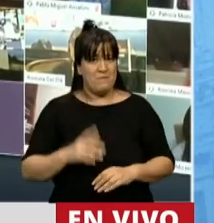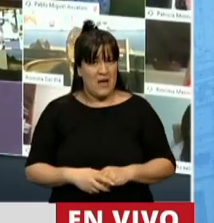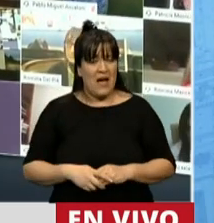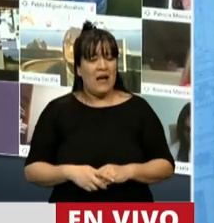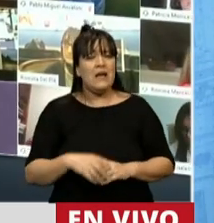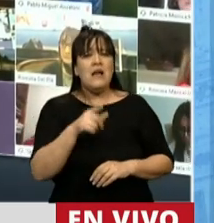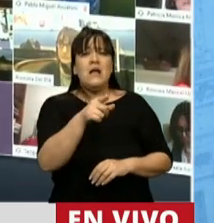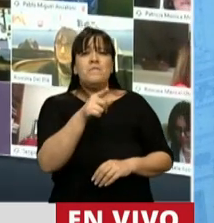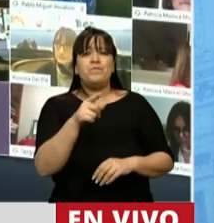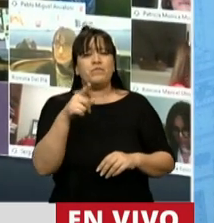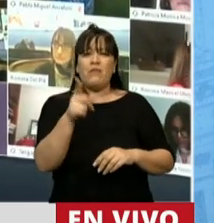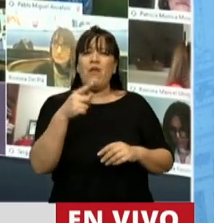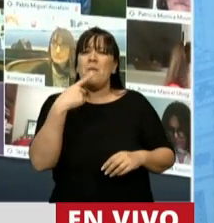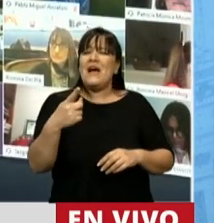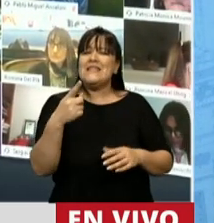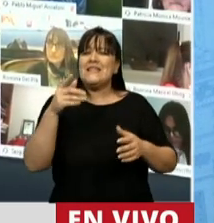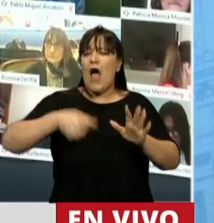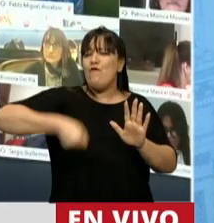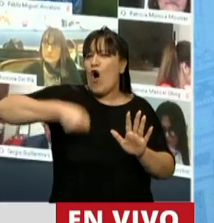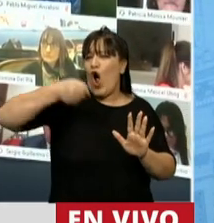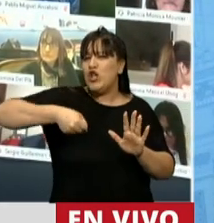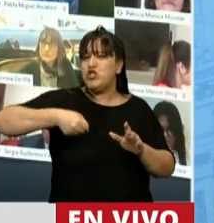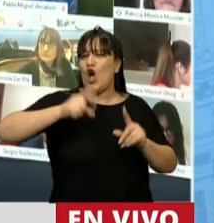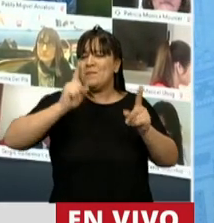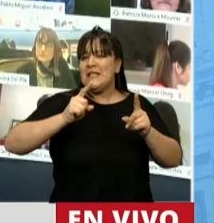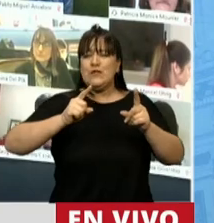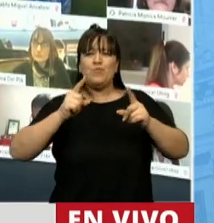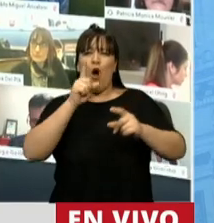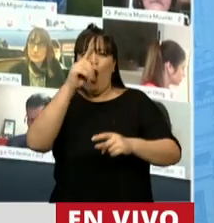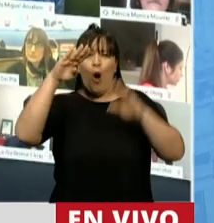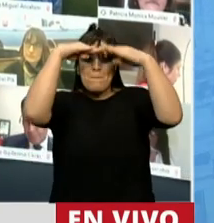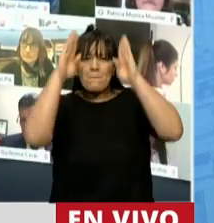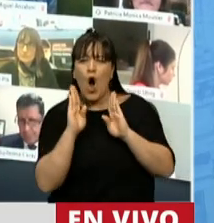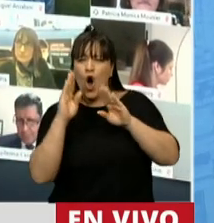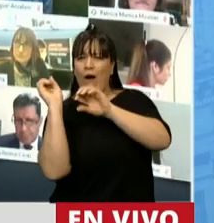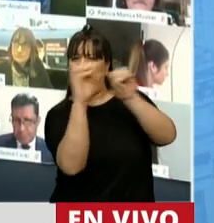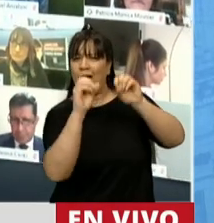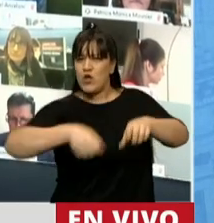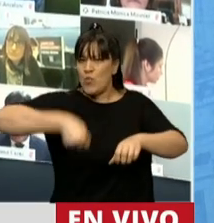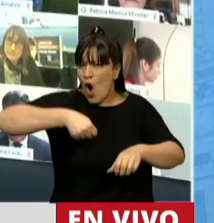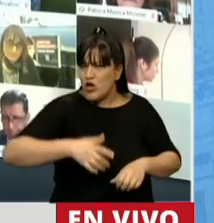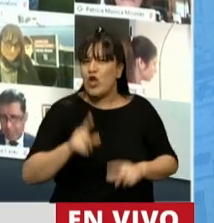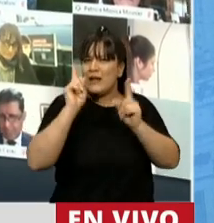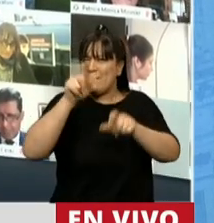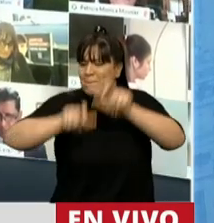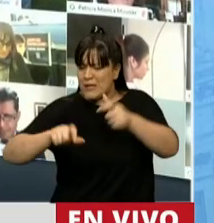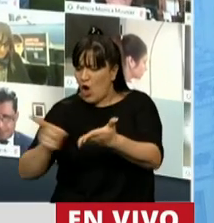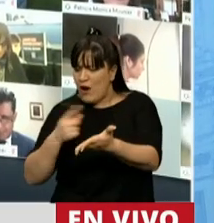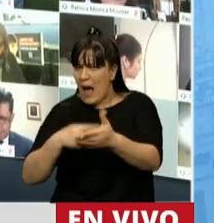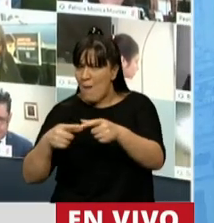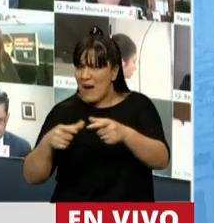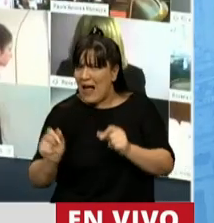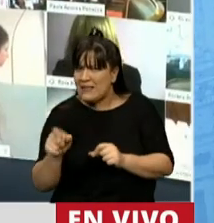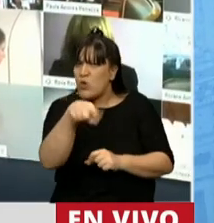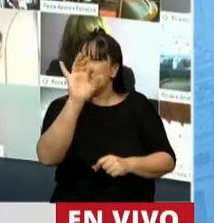memoria. ¿Les suenan bolsos revoleados por los conventos? ¿Les suena gente contando plata? ¿Les suena